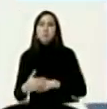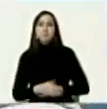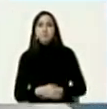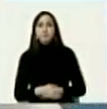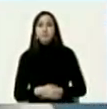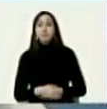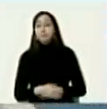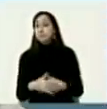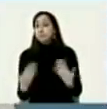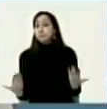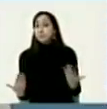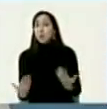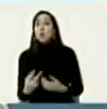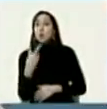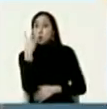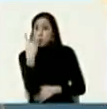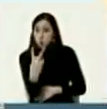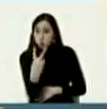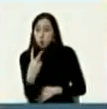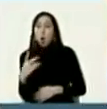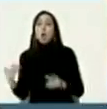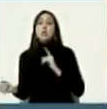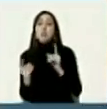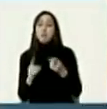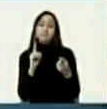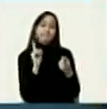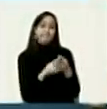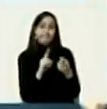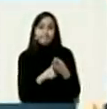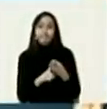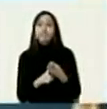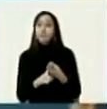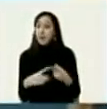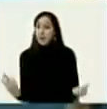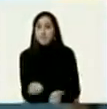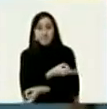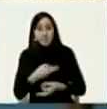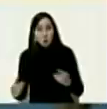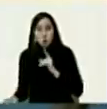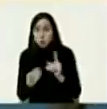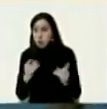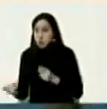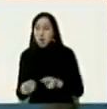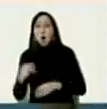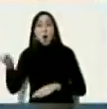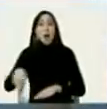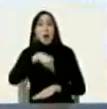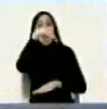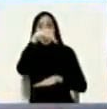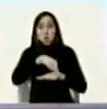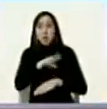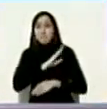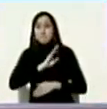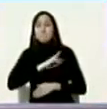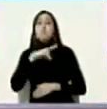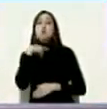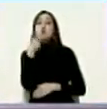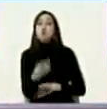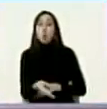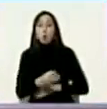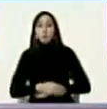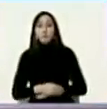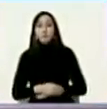dos diálogos un diálogo fructífero nacional con voz propia que ha